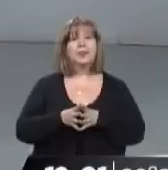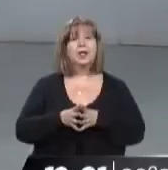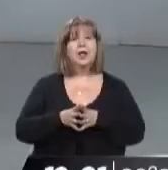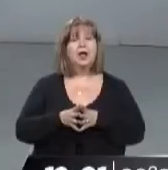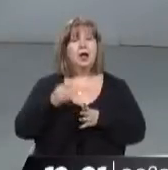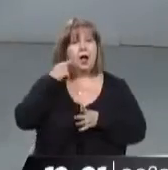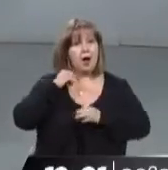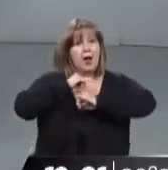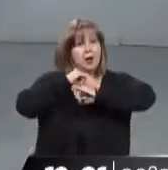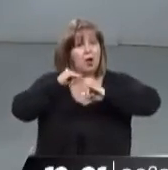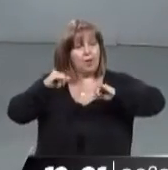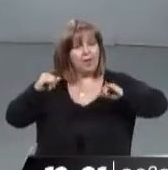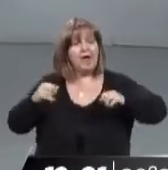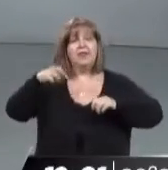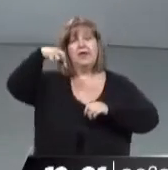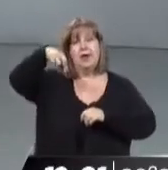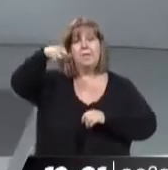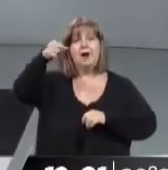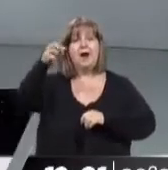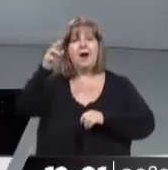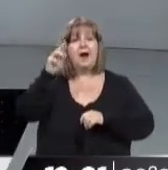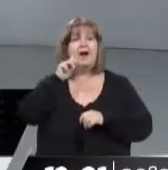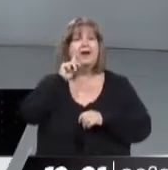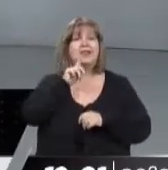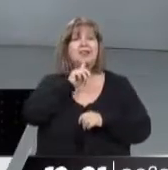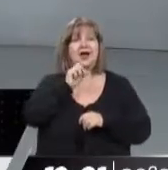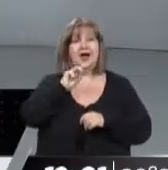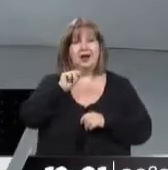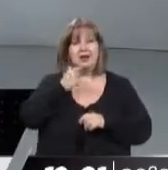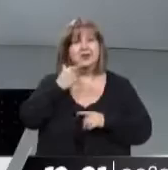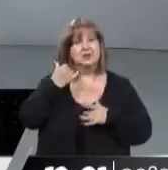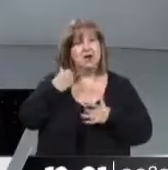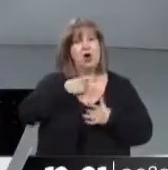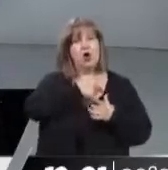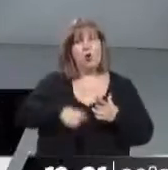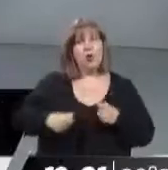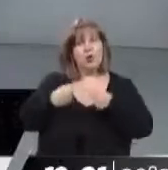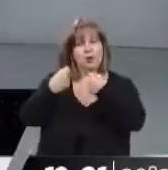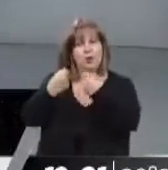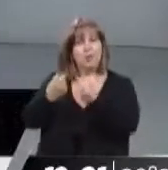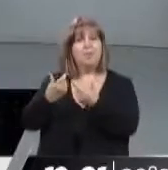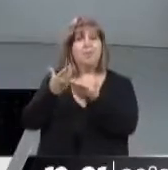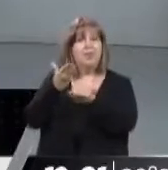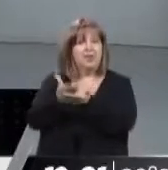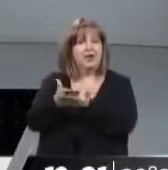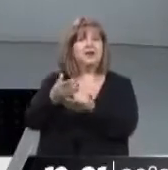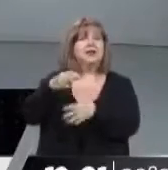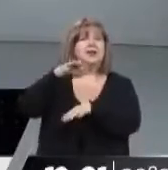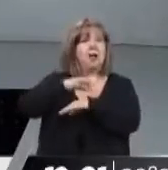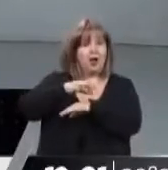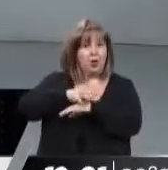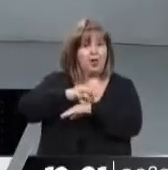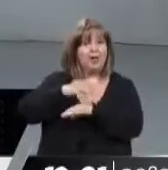Gran novedad en las paritarias estatales, el gobierno acaba de ofrecer 90% de incremento anual a los médicos.